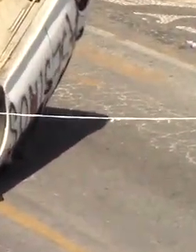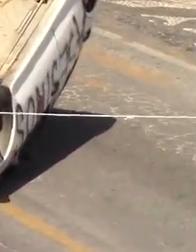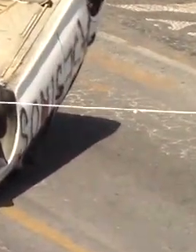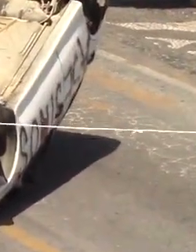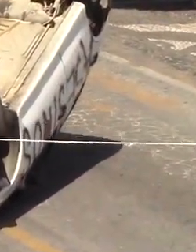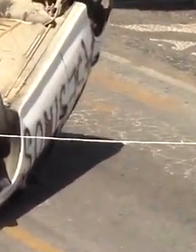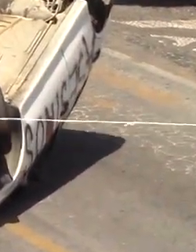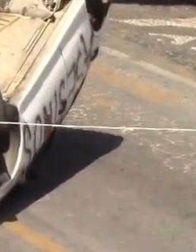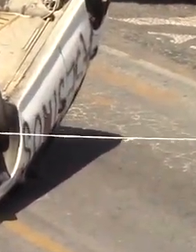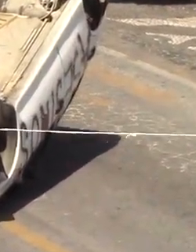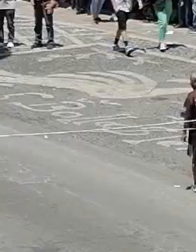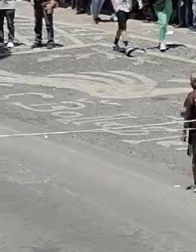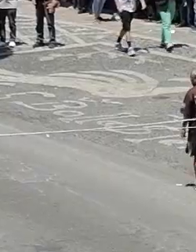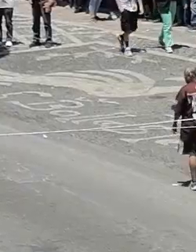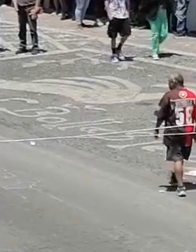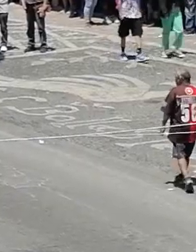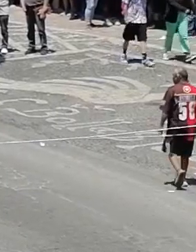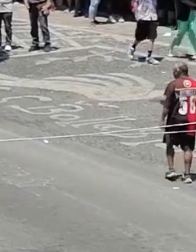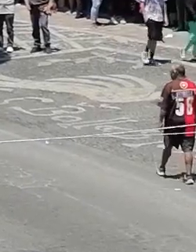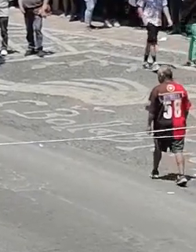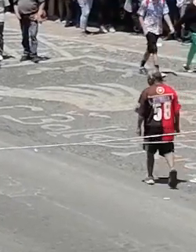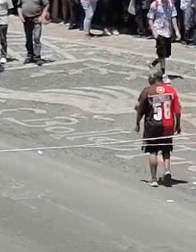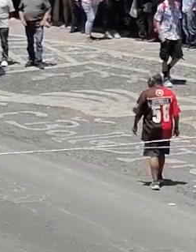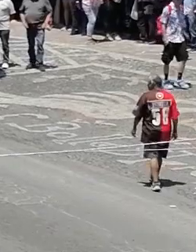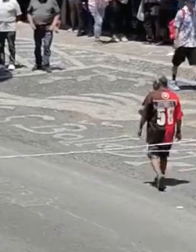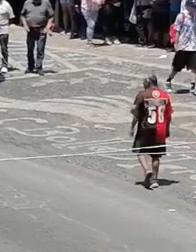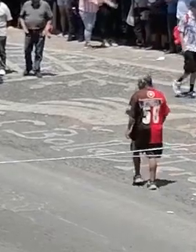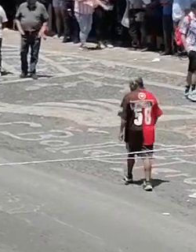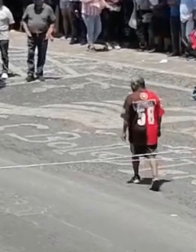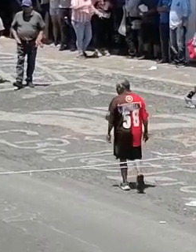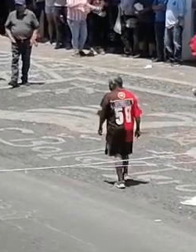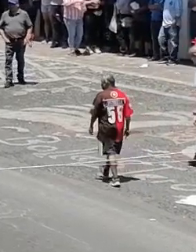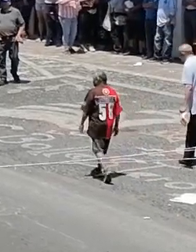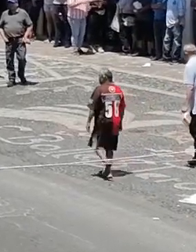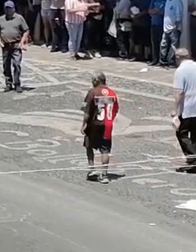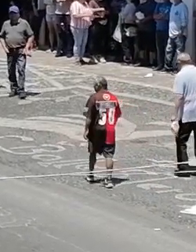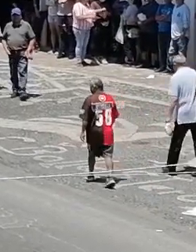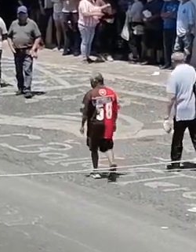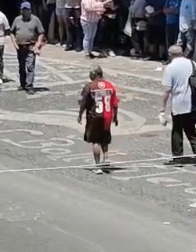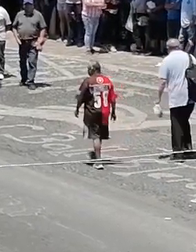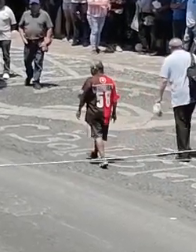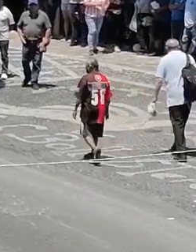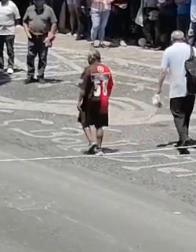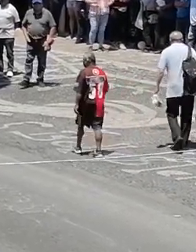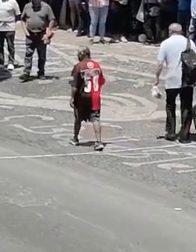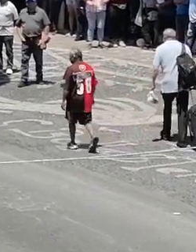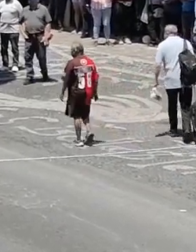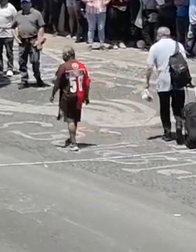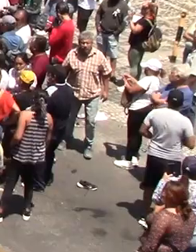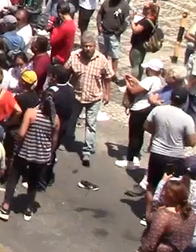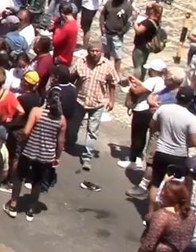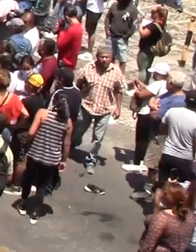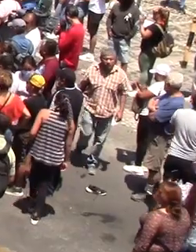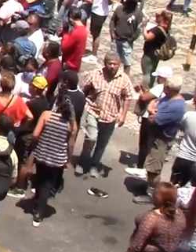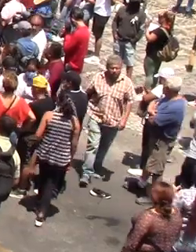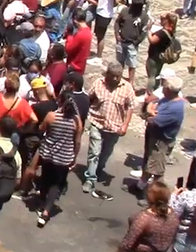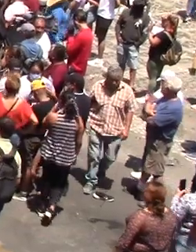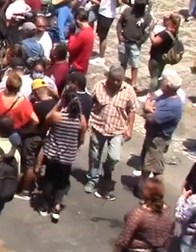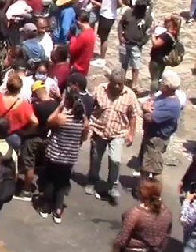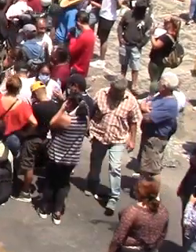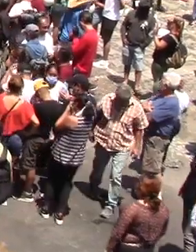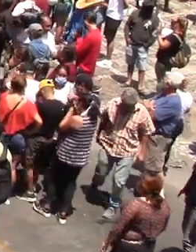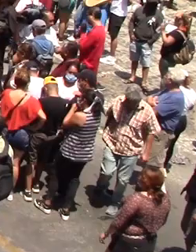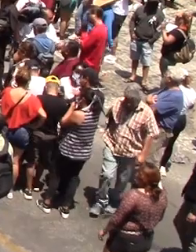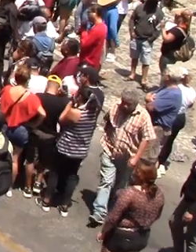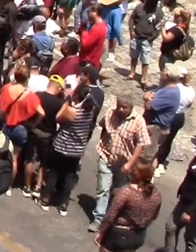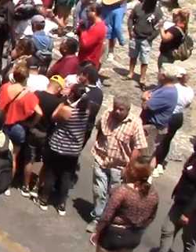intencional por un tercero. Además de que informó que la Fiscalía de Guerrero ya inició una carpeta de investigación contra quien resulta